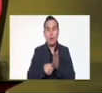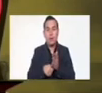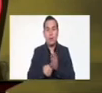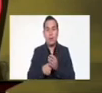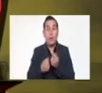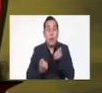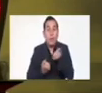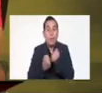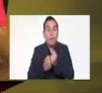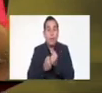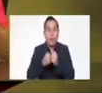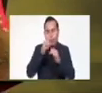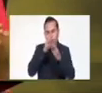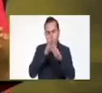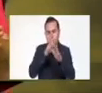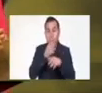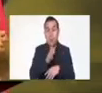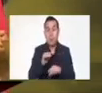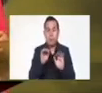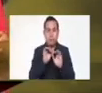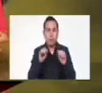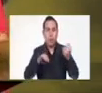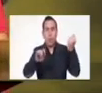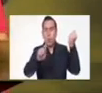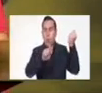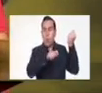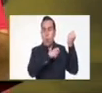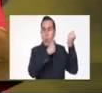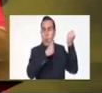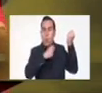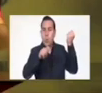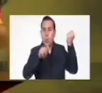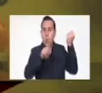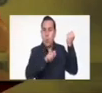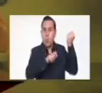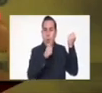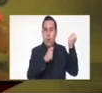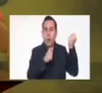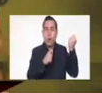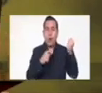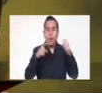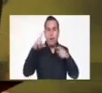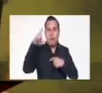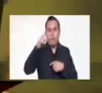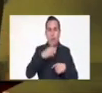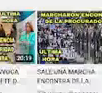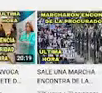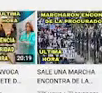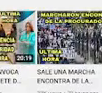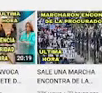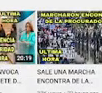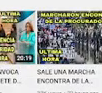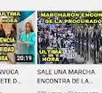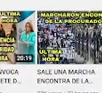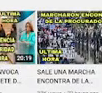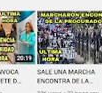piensas, de la respuesta, del presidente Nayib Bukele, y de la respuesta, de la diputada Sueci Calleja, sin